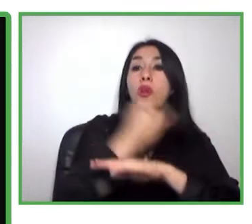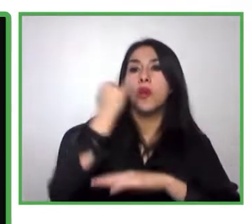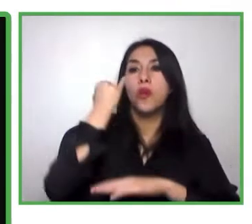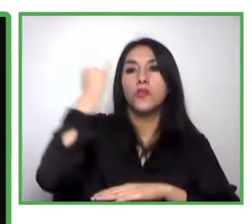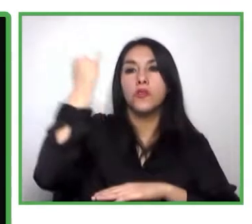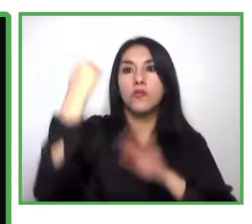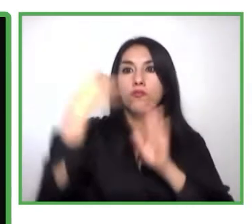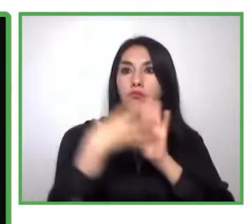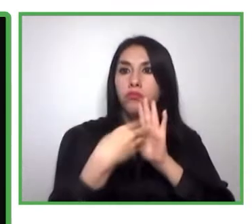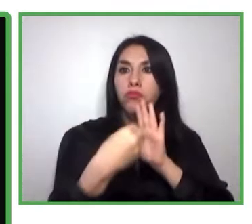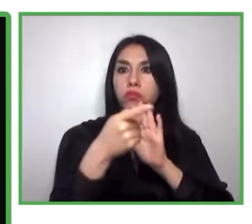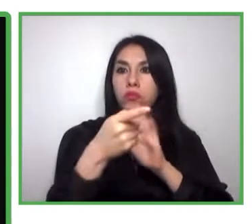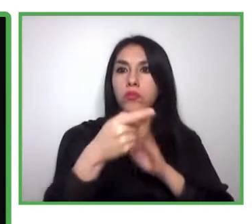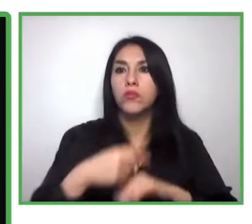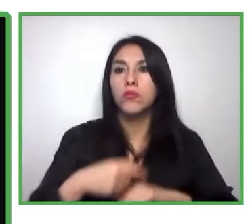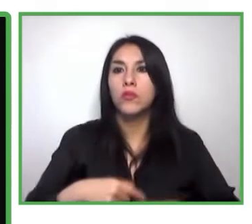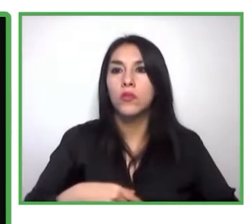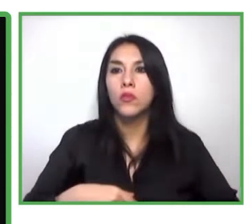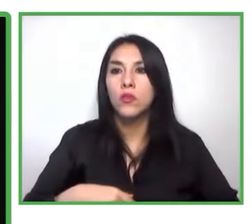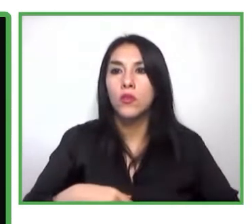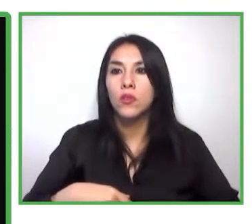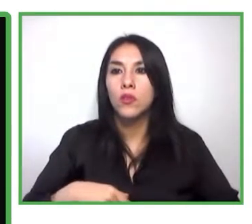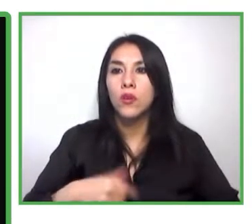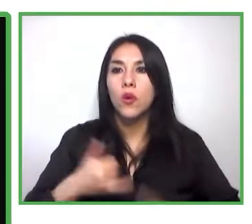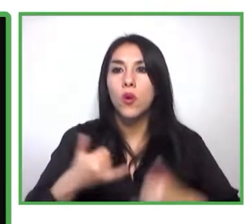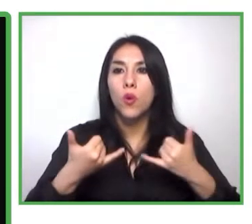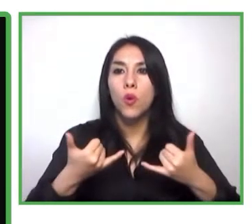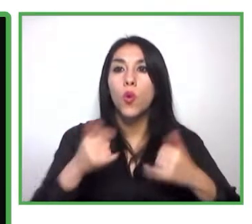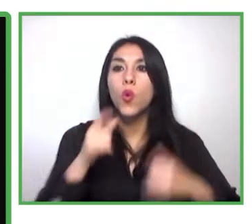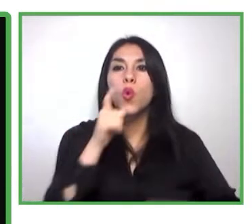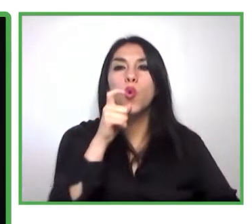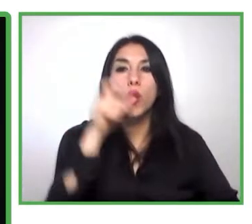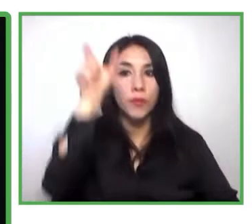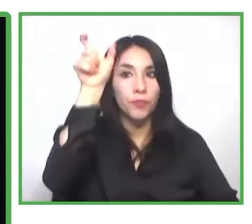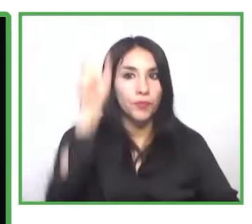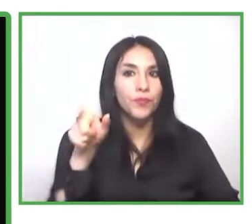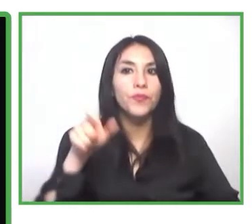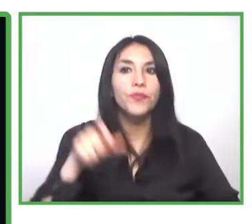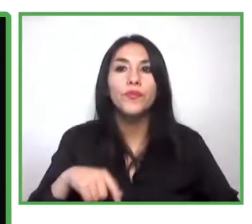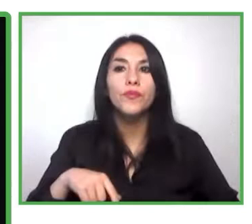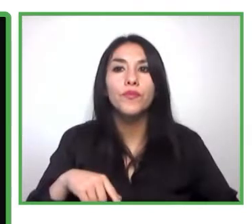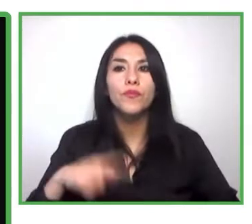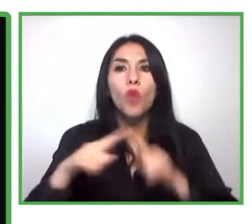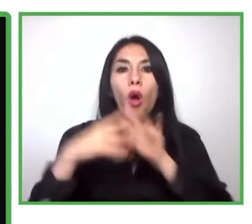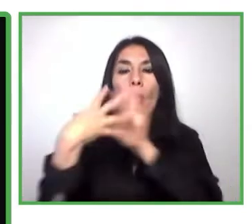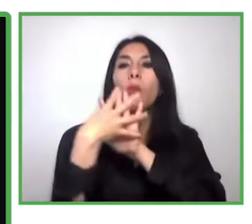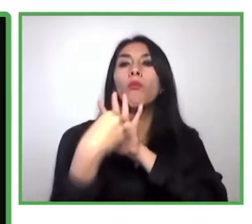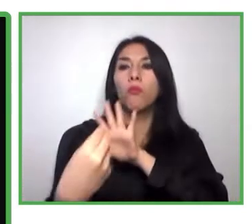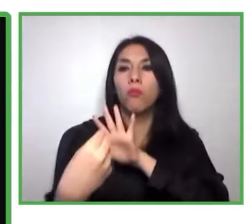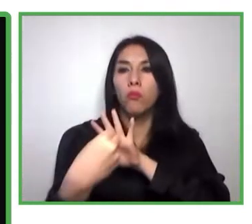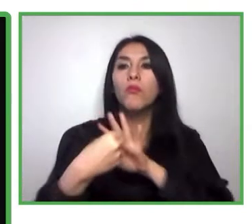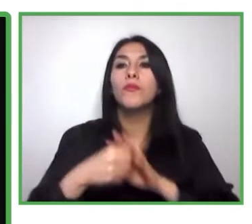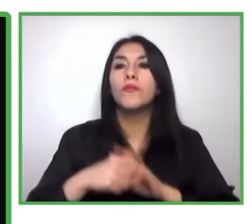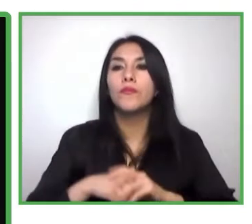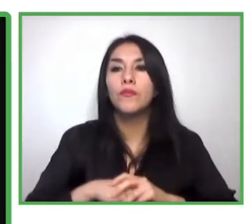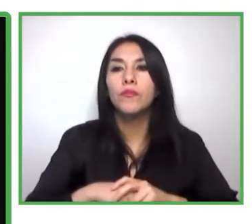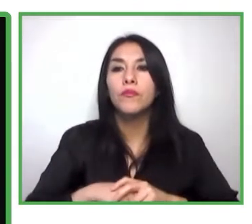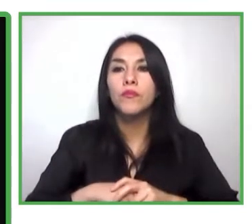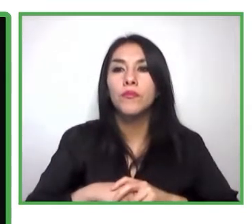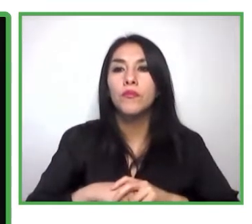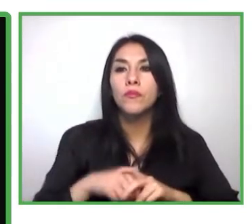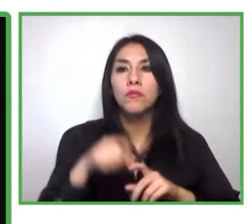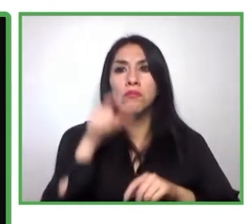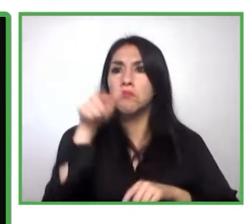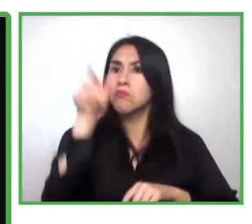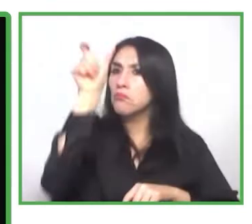con modelos con discapacidad ayuda a que las organizaciones puedan, en este caso, poner lo que es la visibilización de las personas